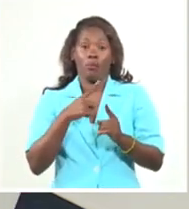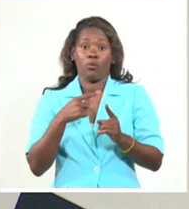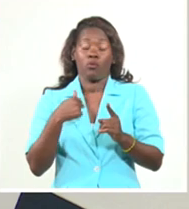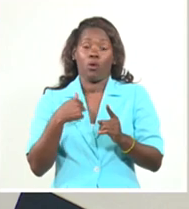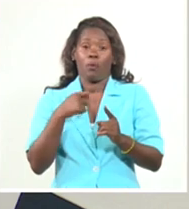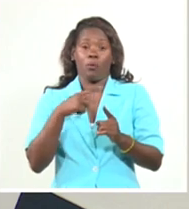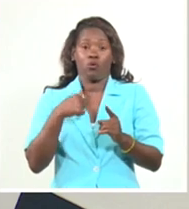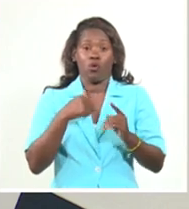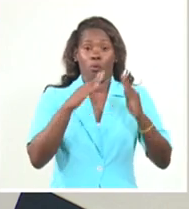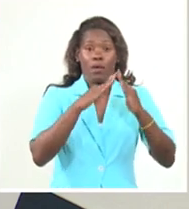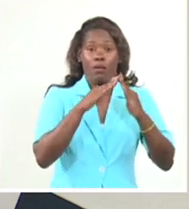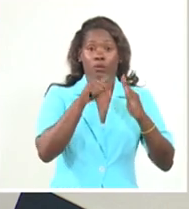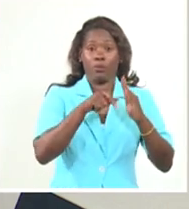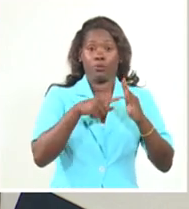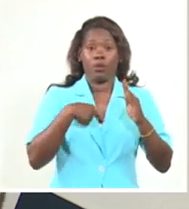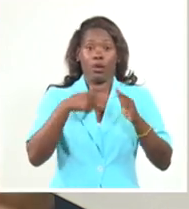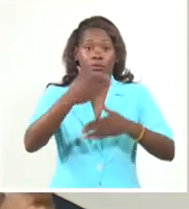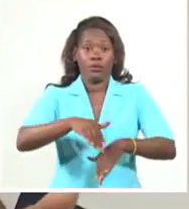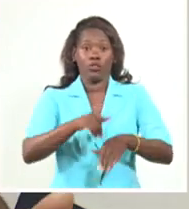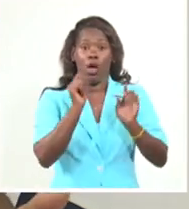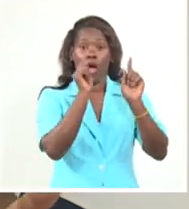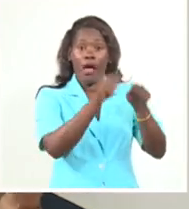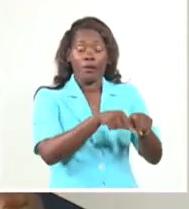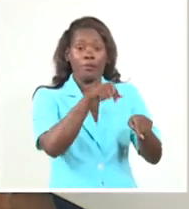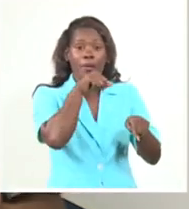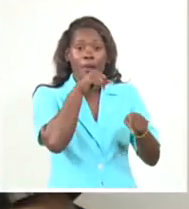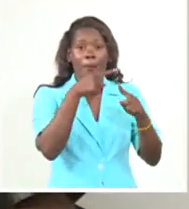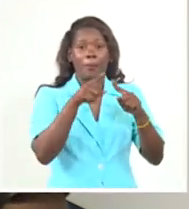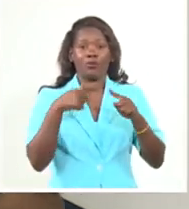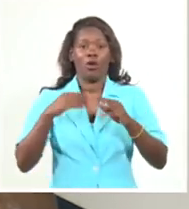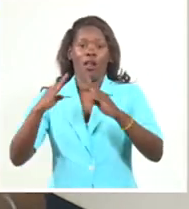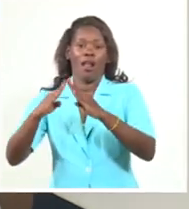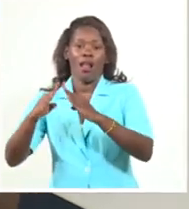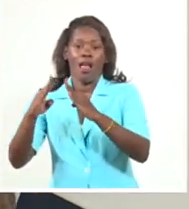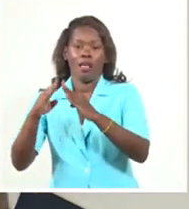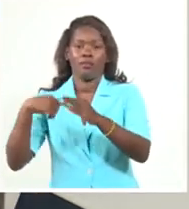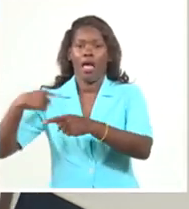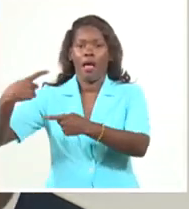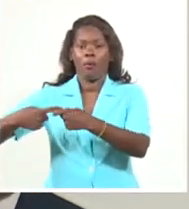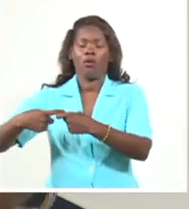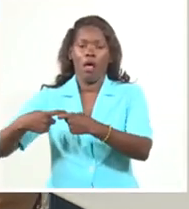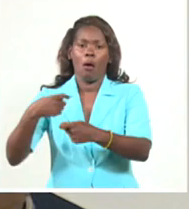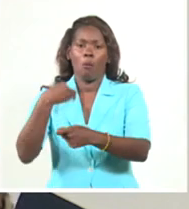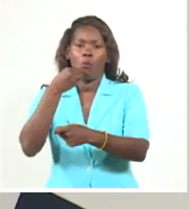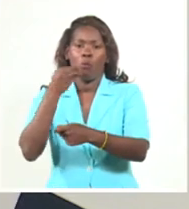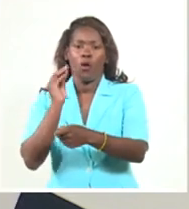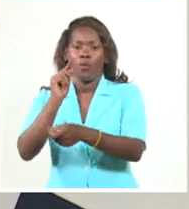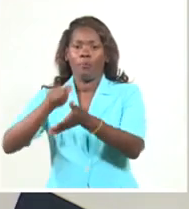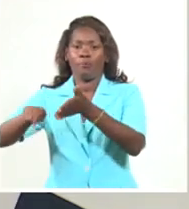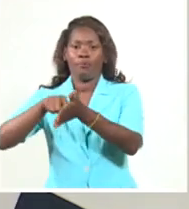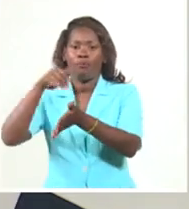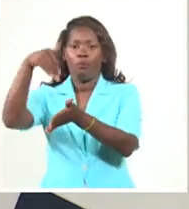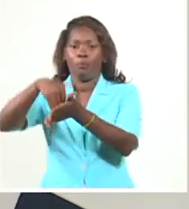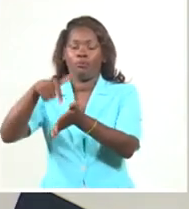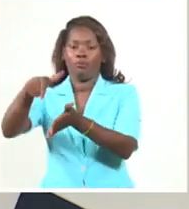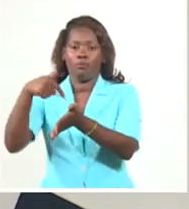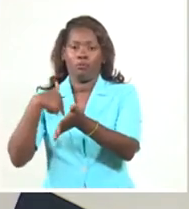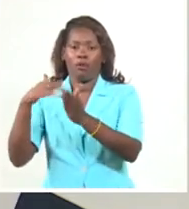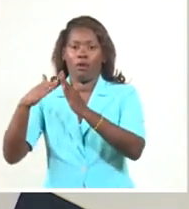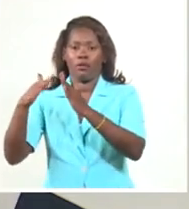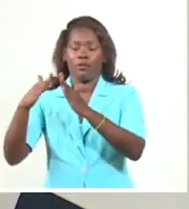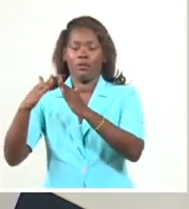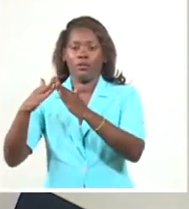lugar donde reside, debe votar por ahí. Pero si no está en ese día, en ese lugar, pues puede votar o en el colegio que